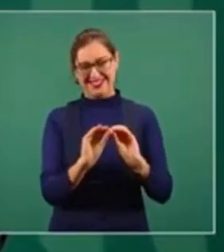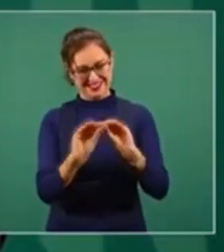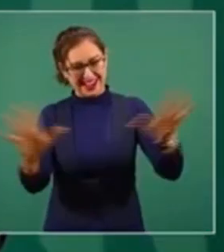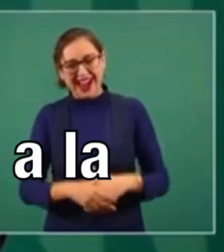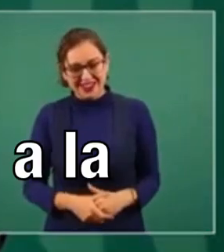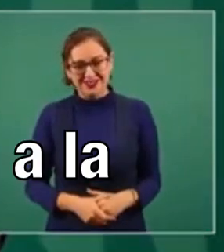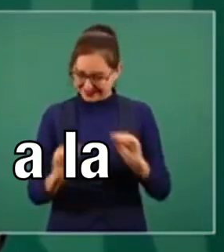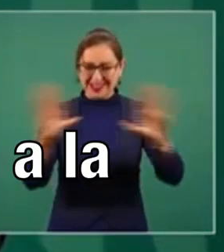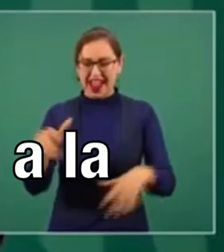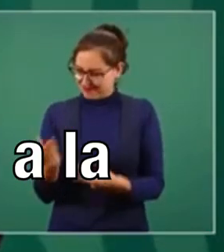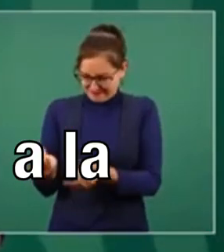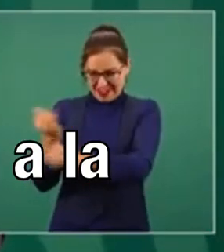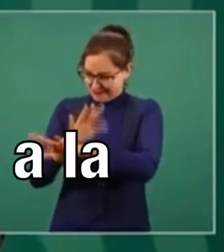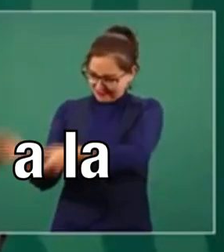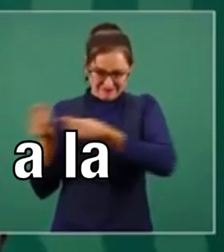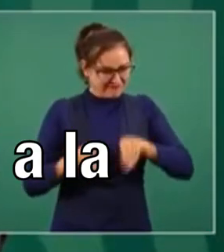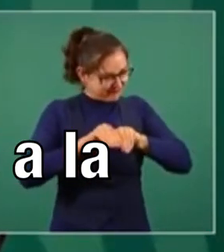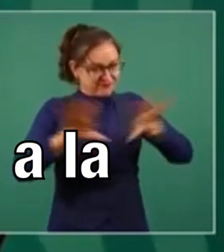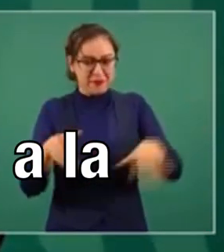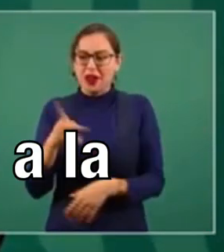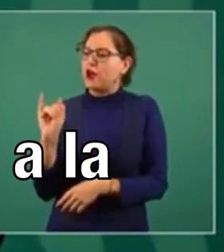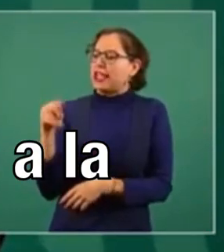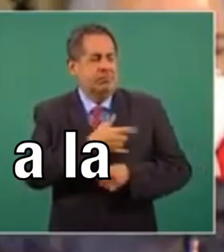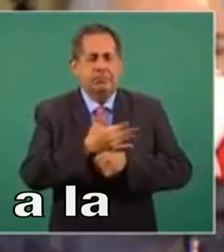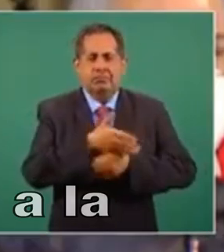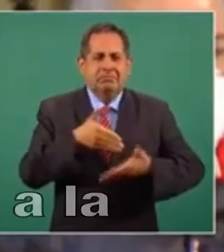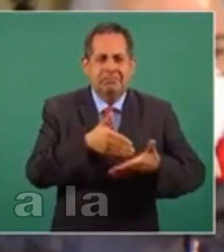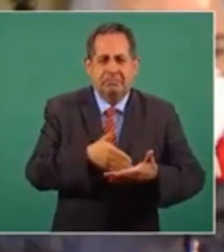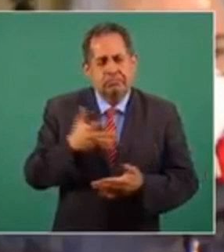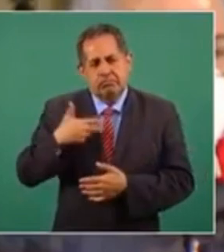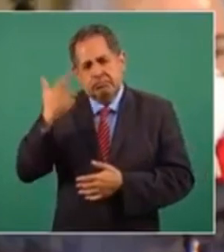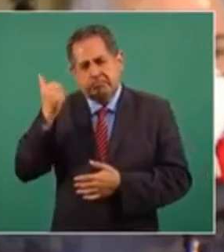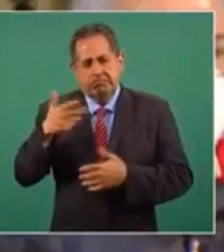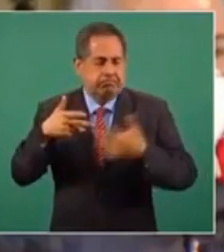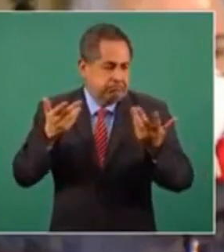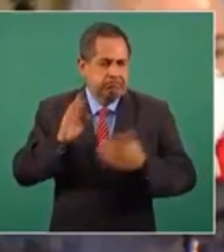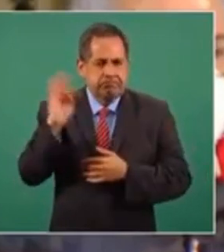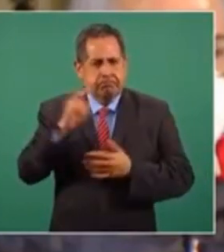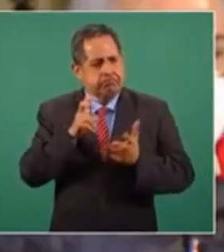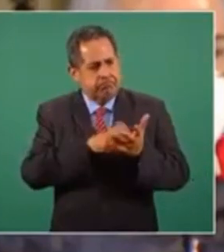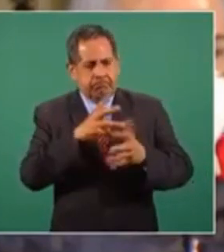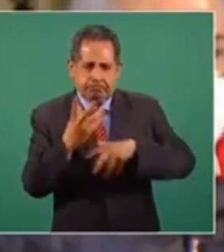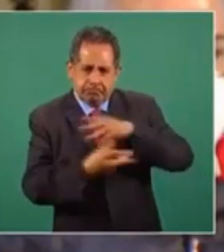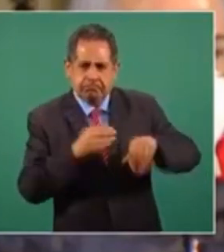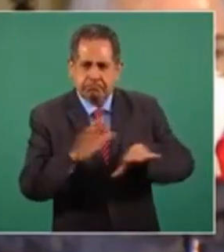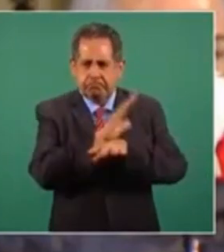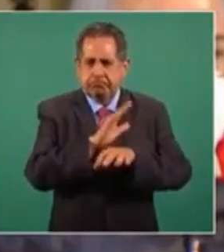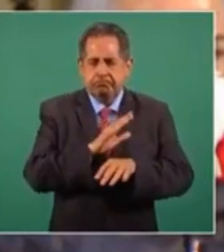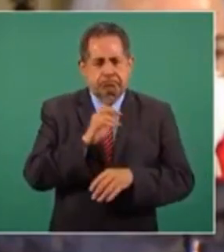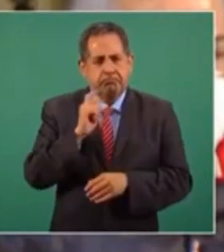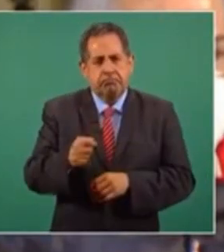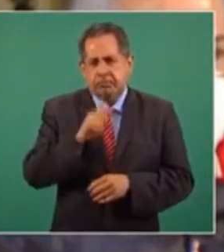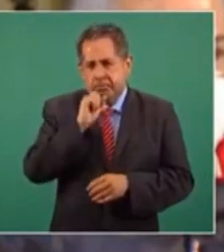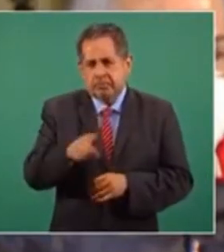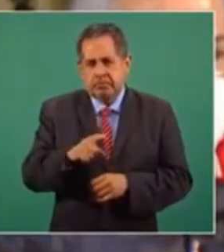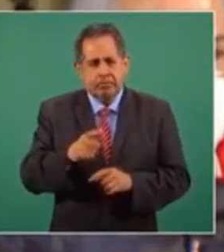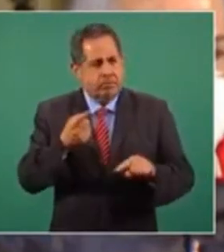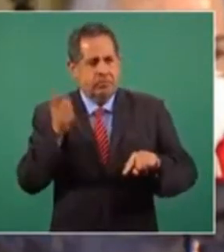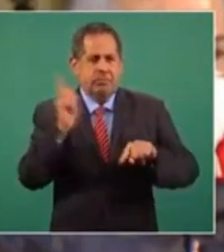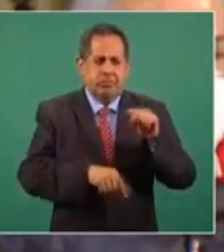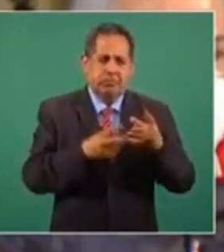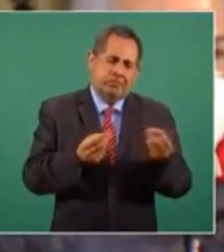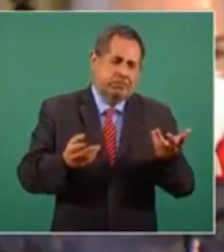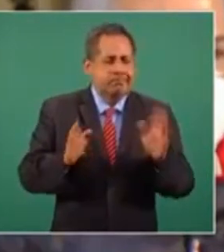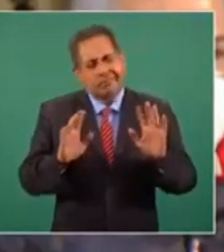¿qué hizo el Instituto de la Transparencia? Tiene razón, quizá que necesita una reestructuración, pero así como desaparecerlo,